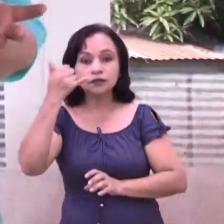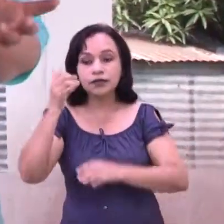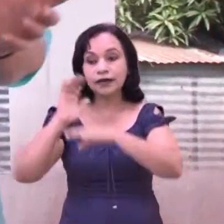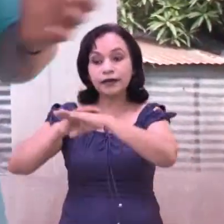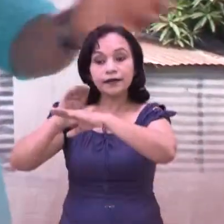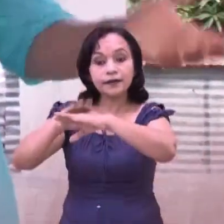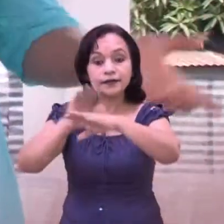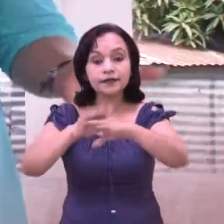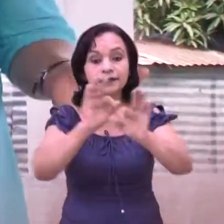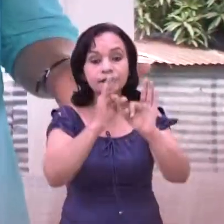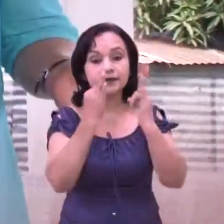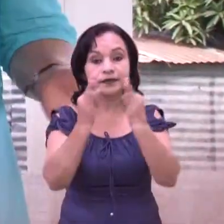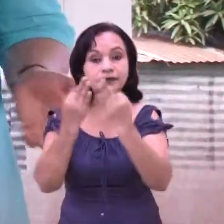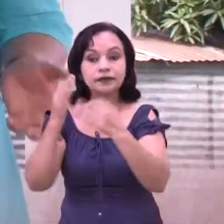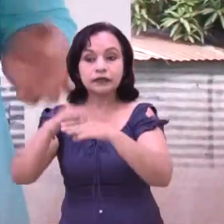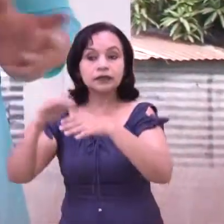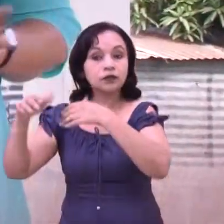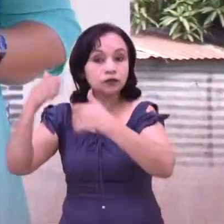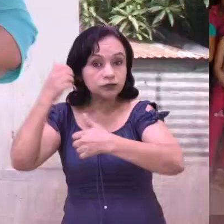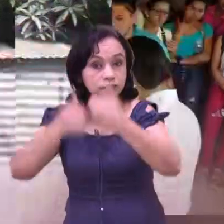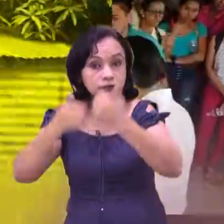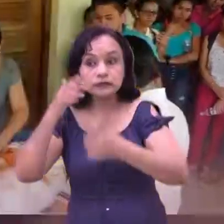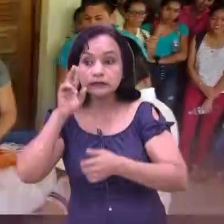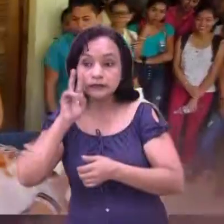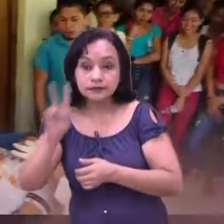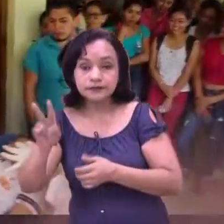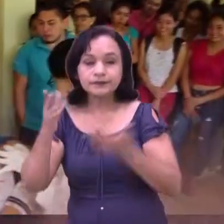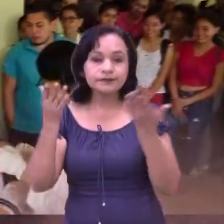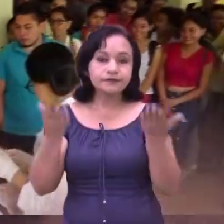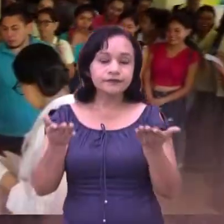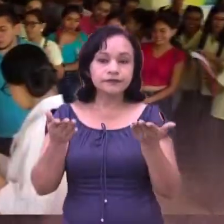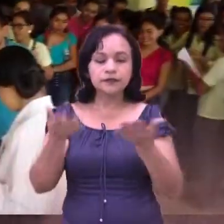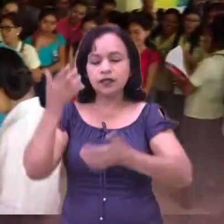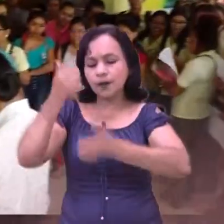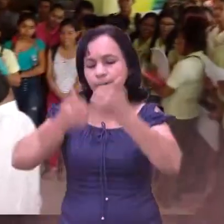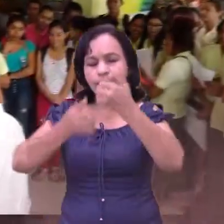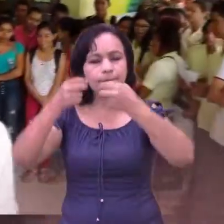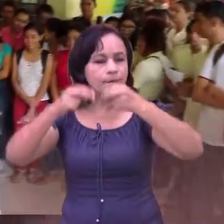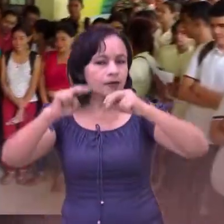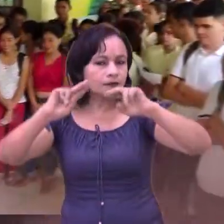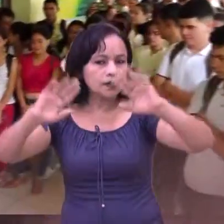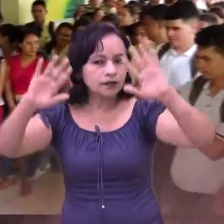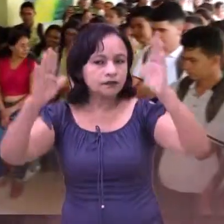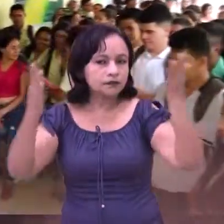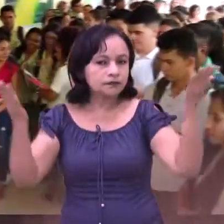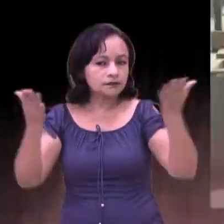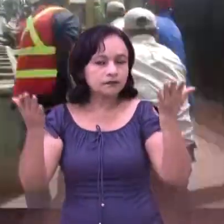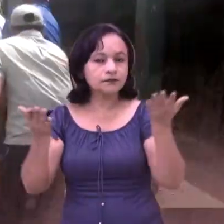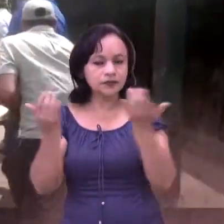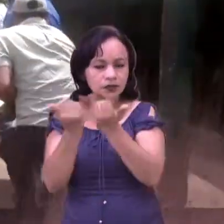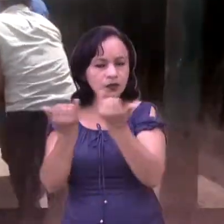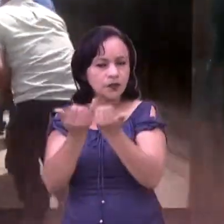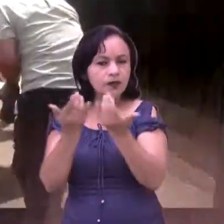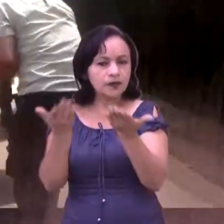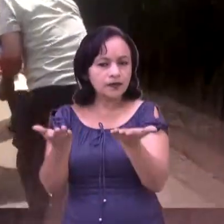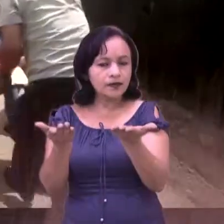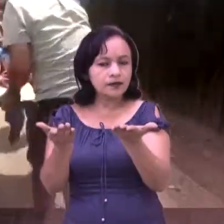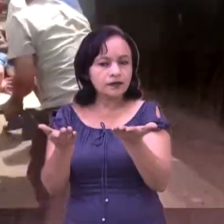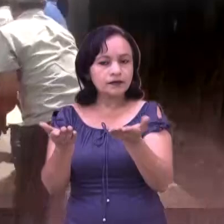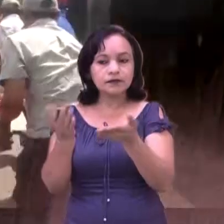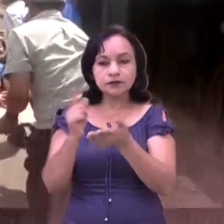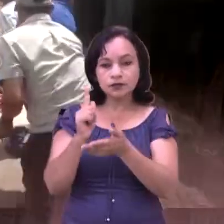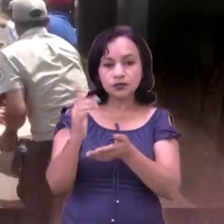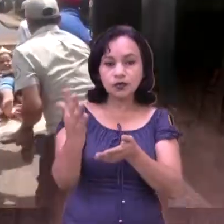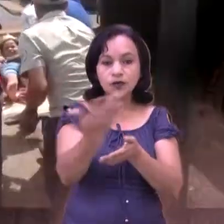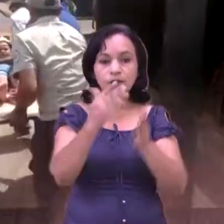mismas a la hora de un evento, a la hora de un desastre natural o algo así parecido. Entonces, entre nosotras lo